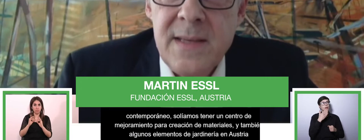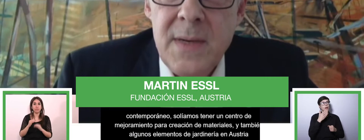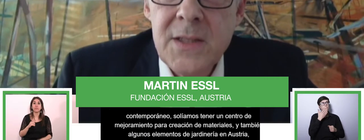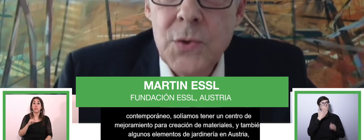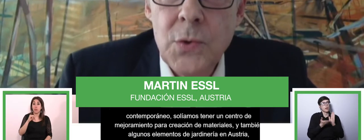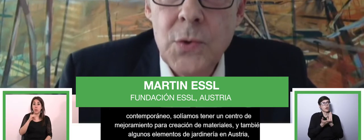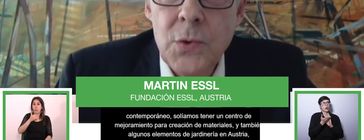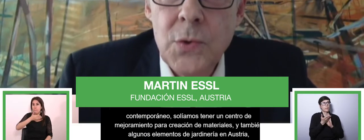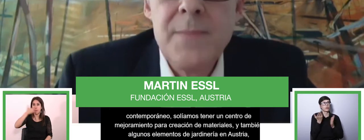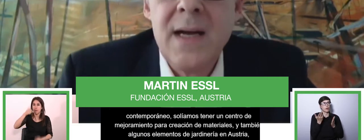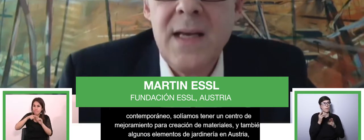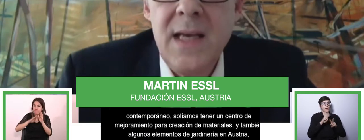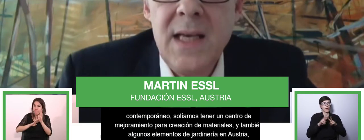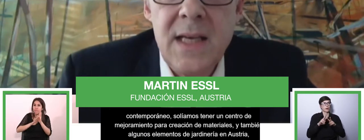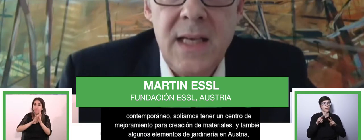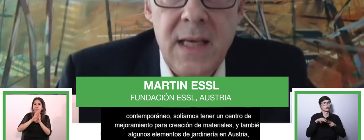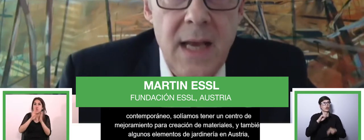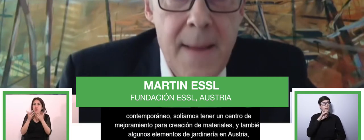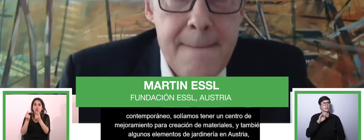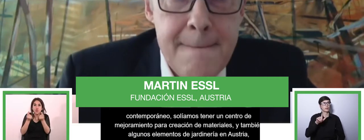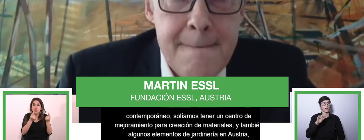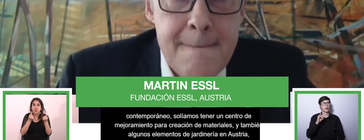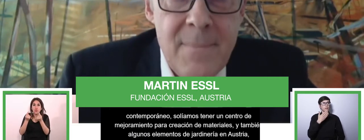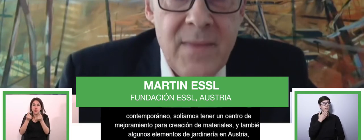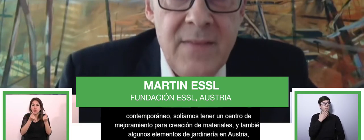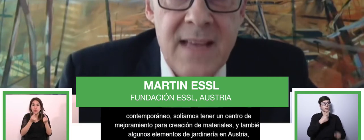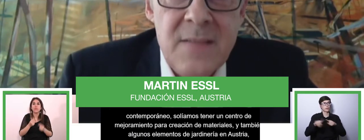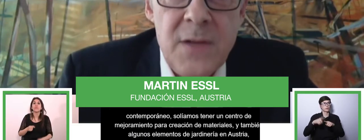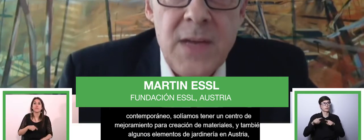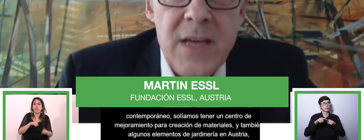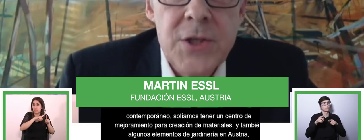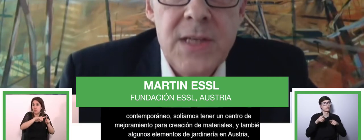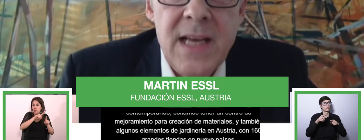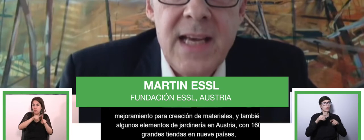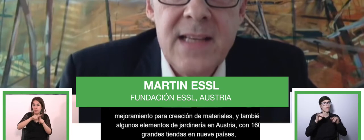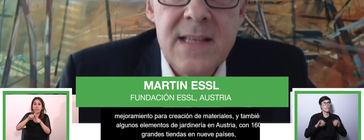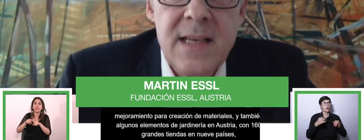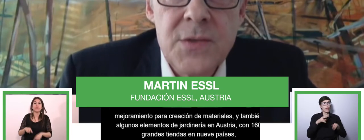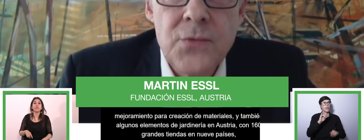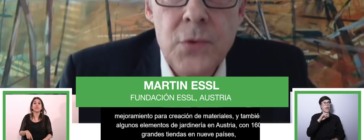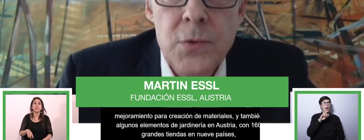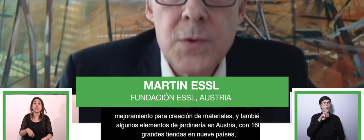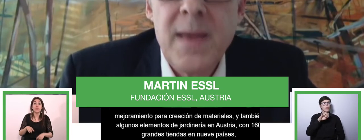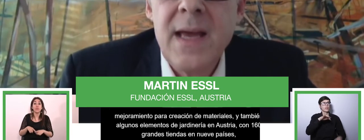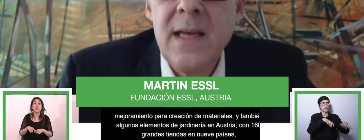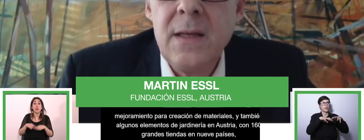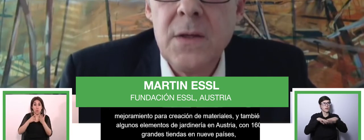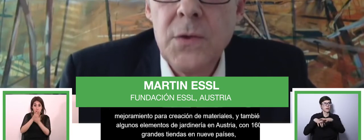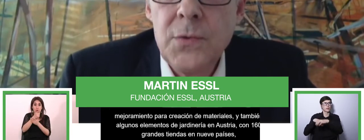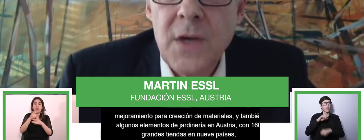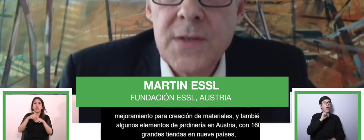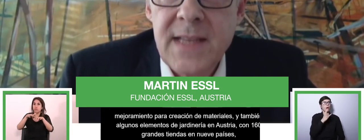pretty similar to Sodimac here in Chile. The Essel Foundation had its roots back